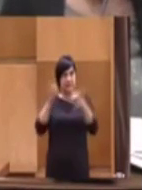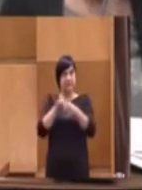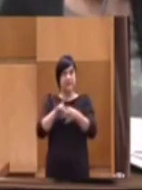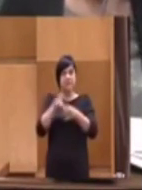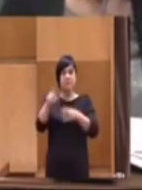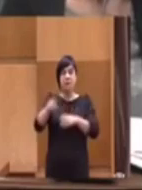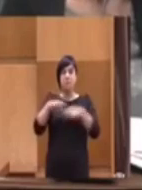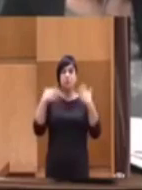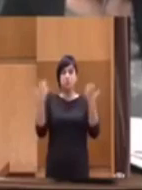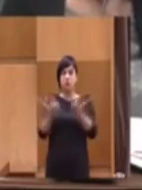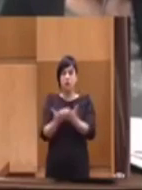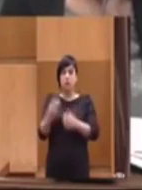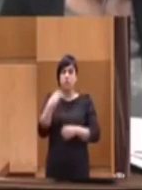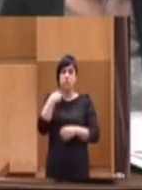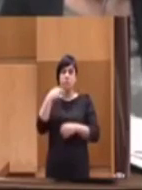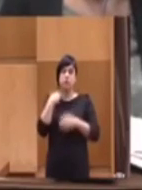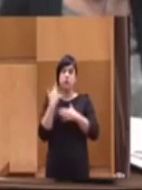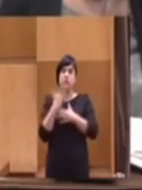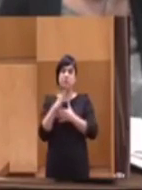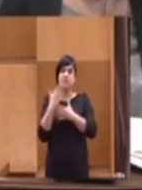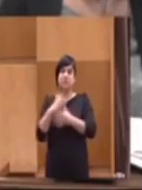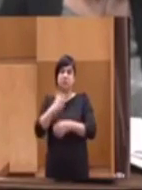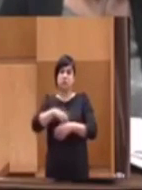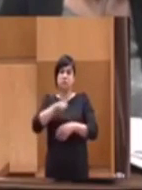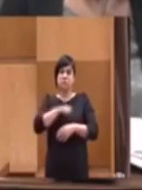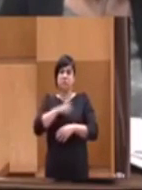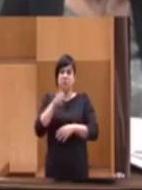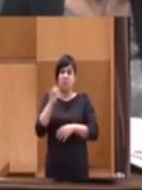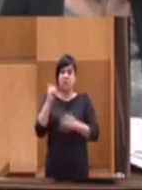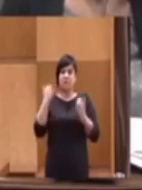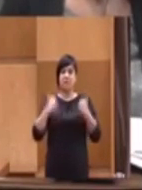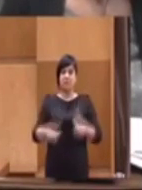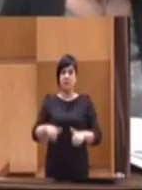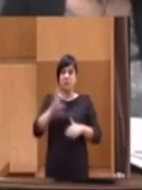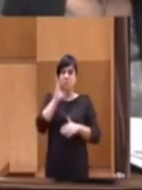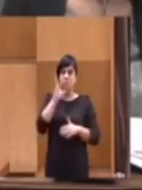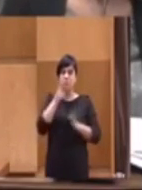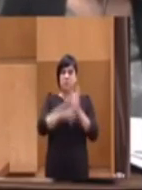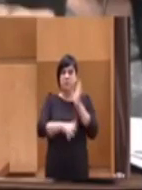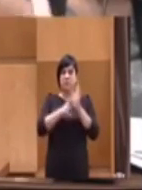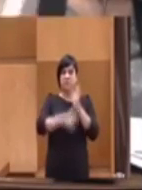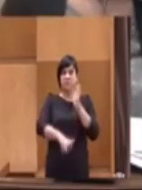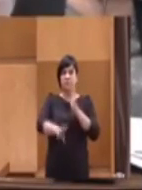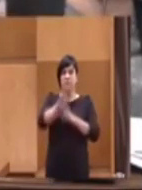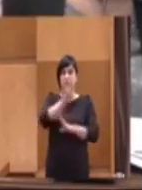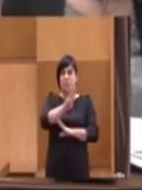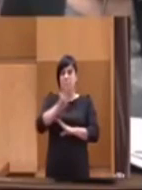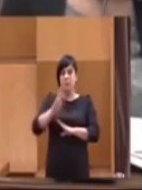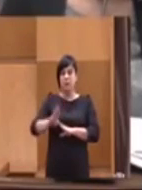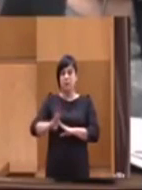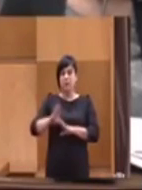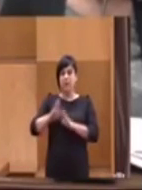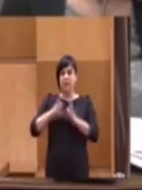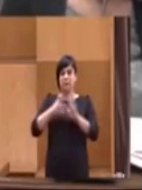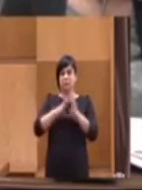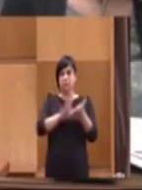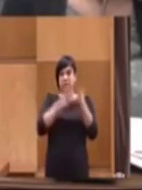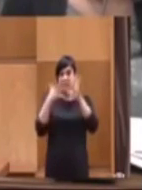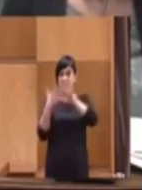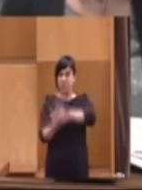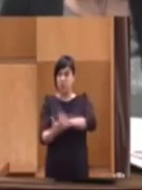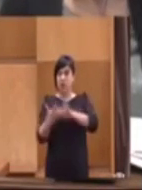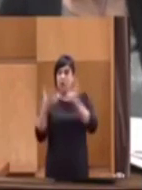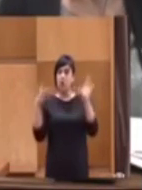Es que el Partido Popular ha presentado una transaccional